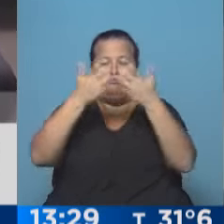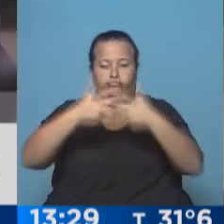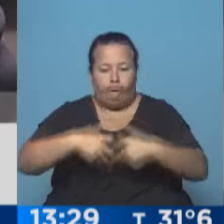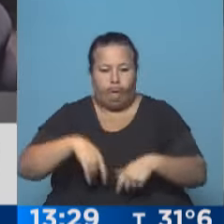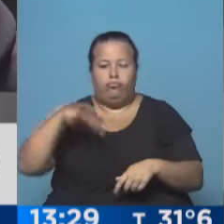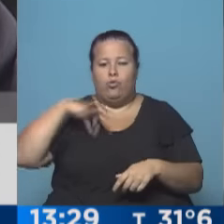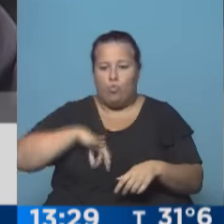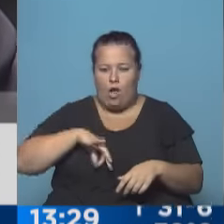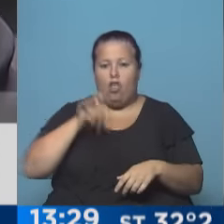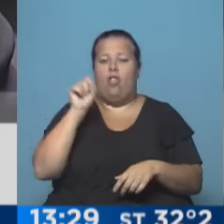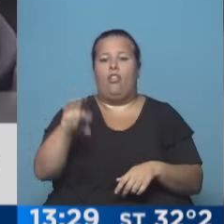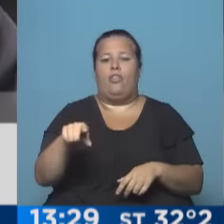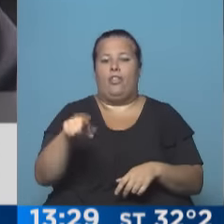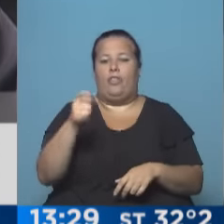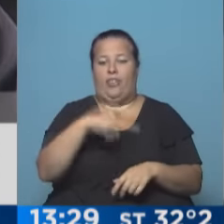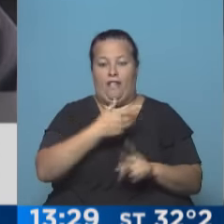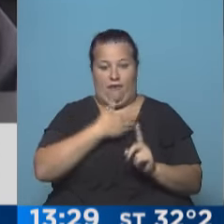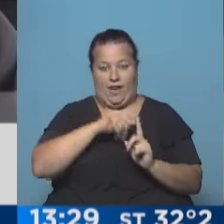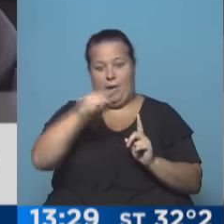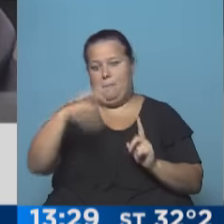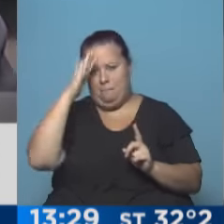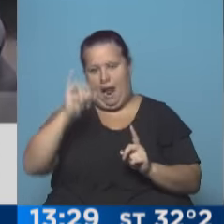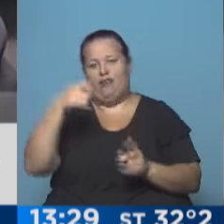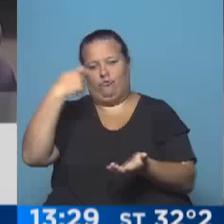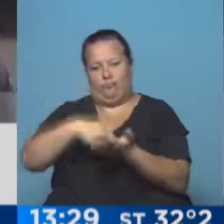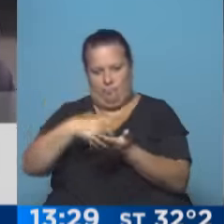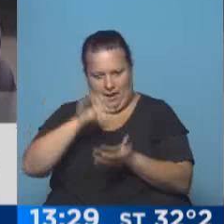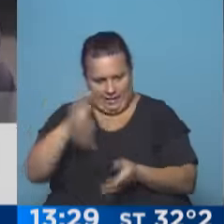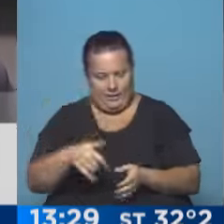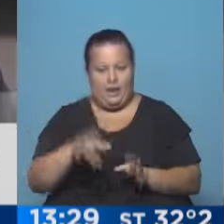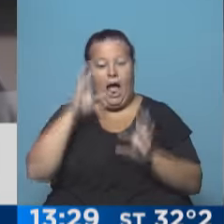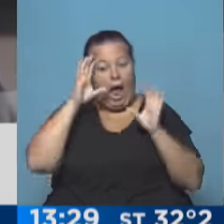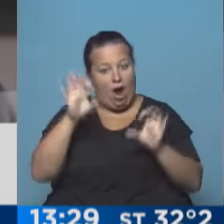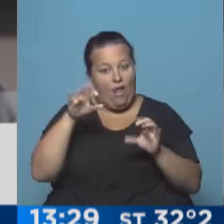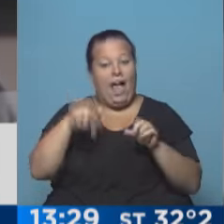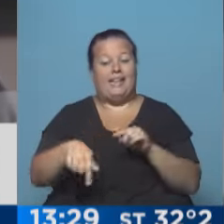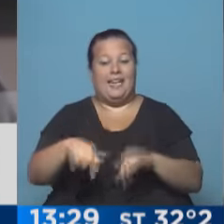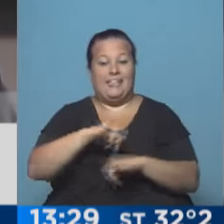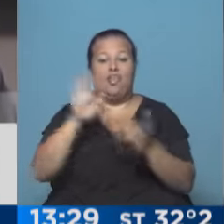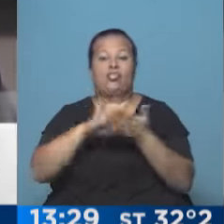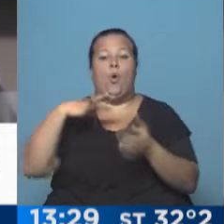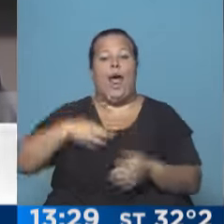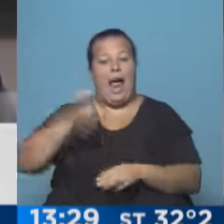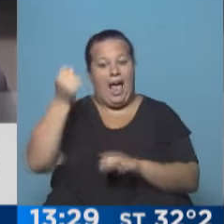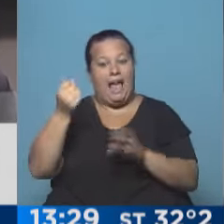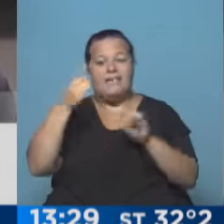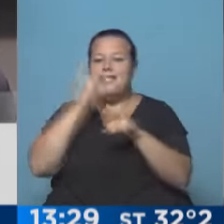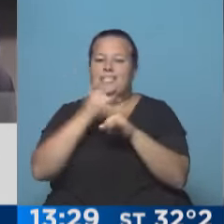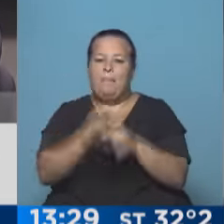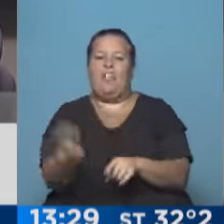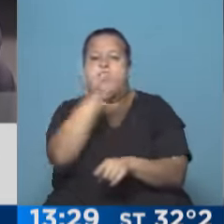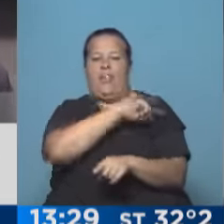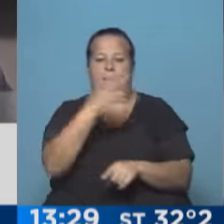de sueldos del mes de febrero ya estarían en condición de aplicar. Recordemos que lo que tiene que ver con ganancias siempre es